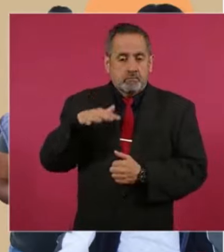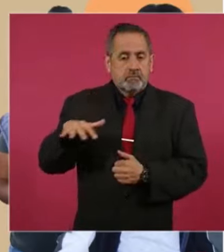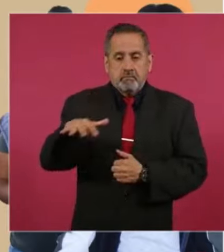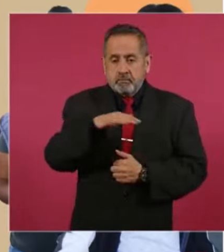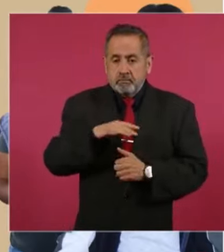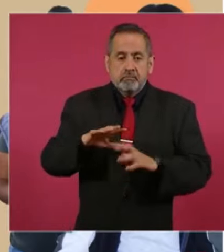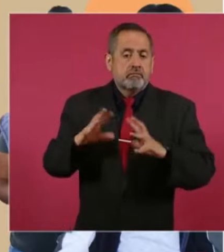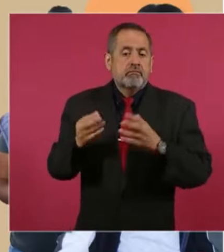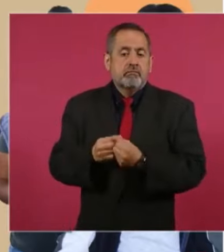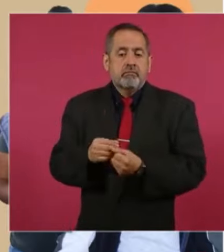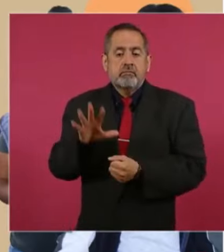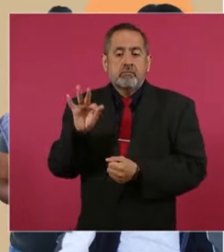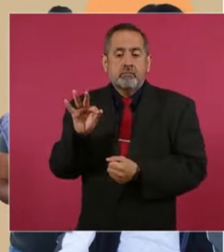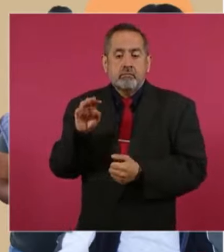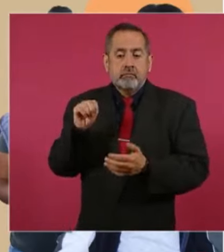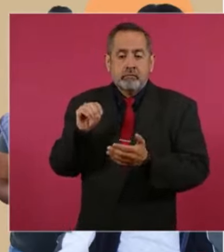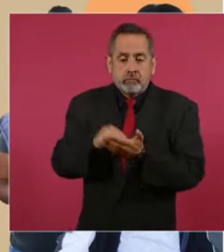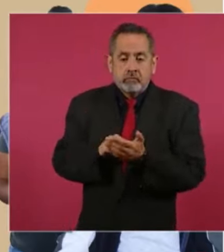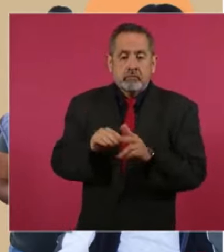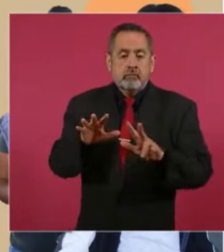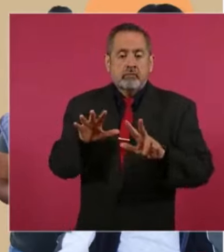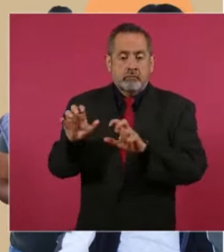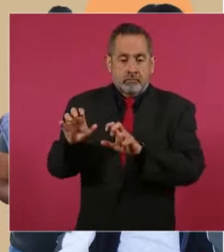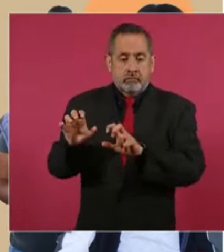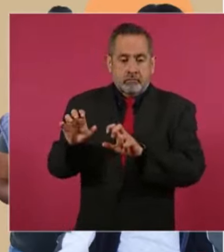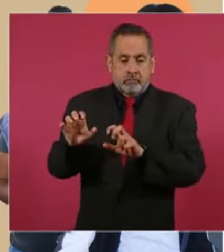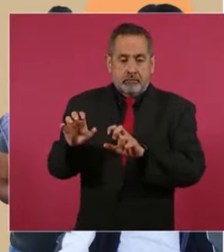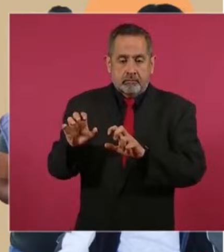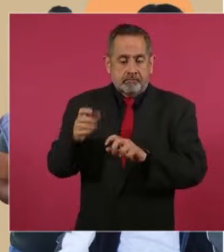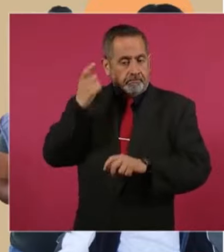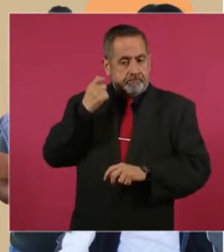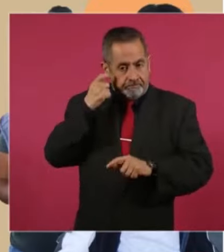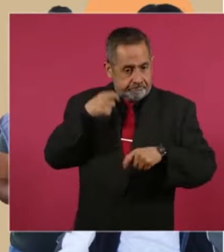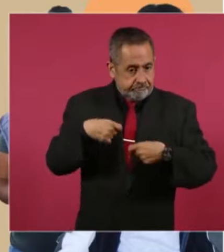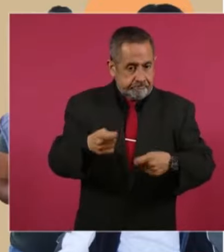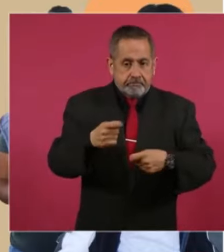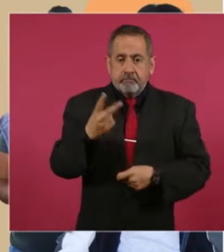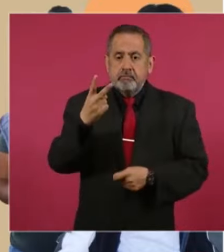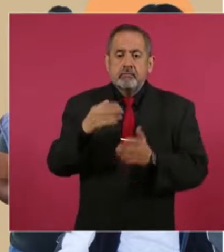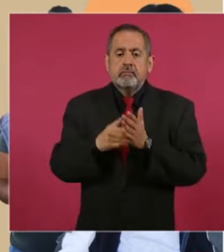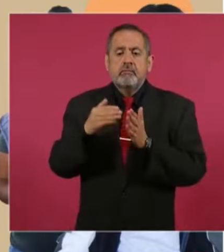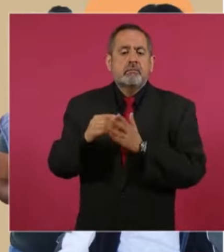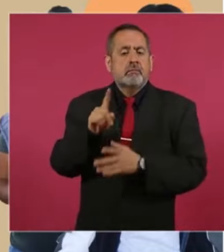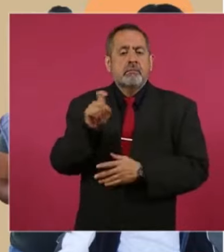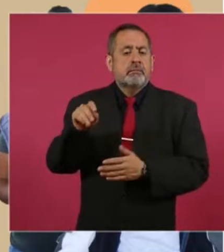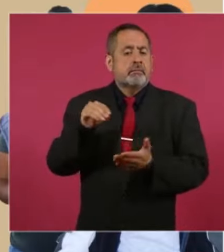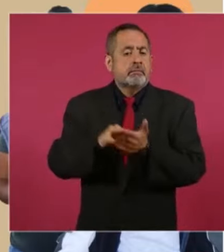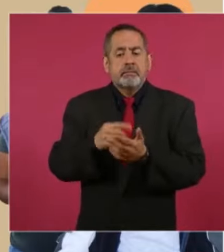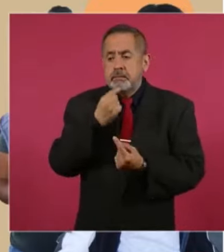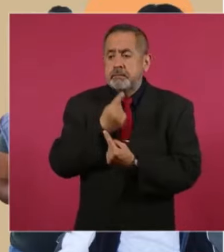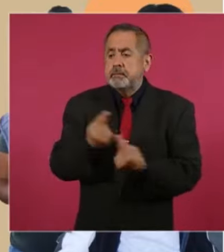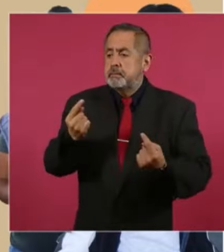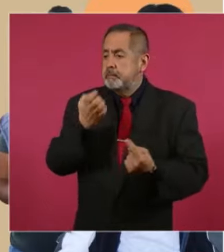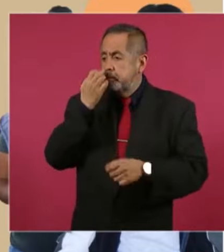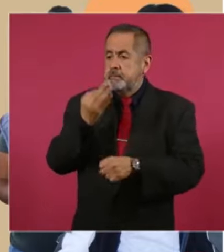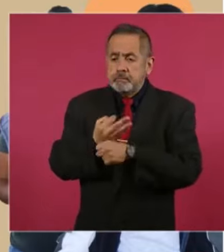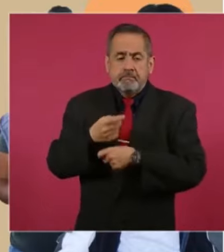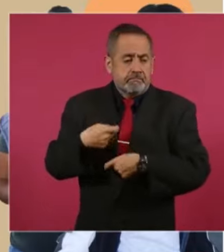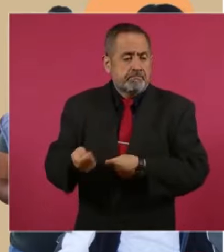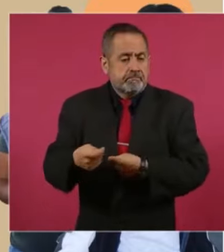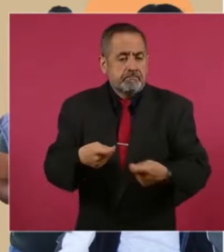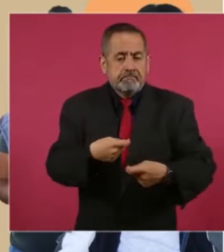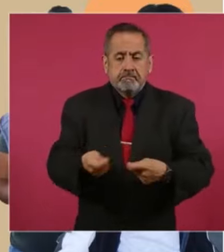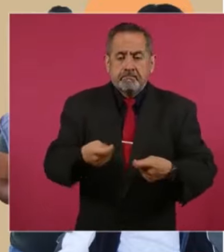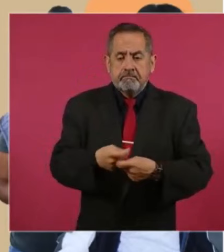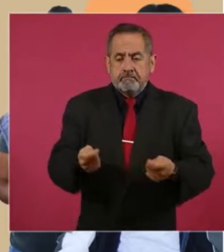becarios en 49 mil 800, becando a más de 2 millones 100 mil niñas y niños estudiantes, que son